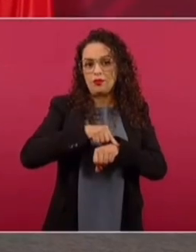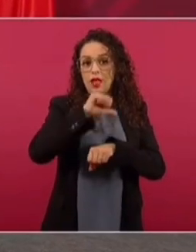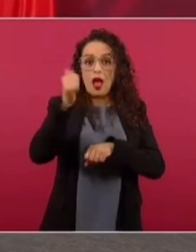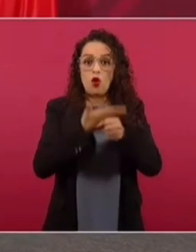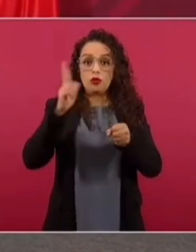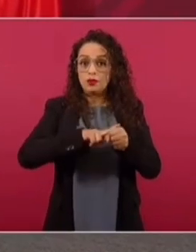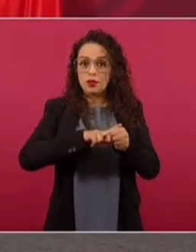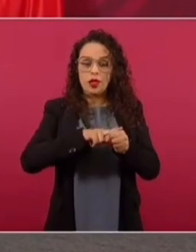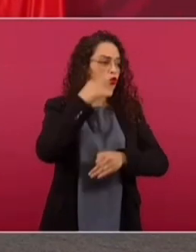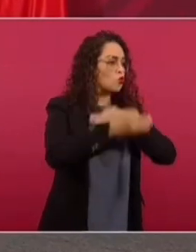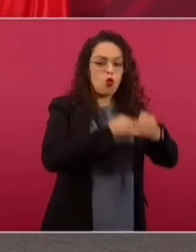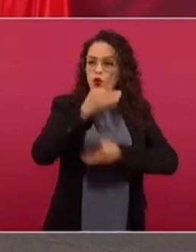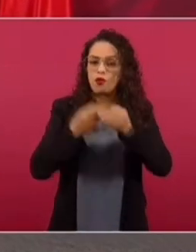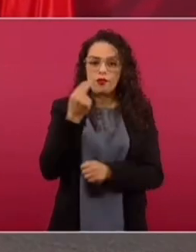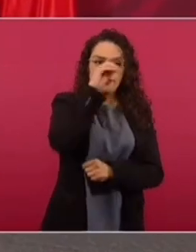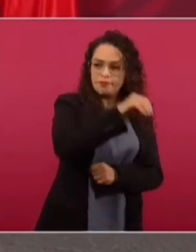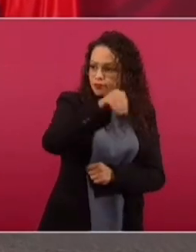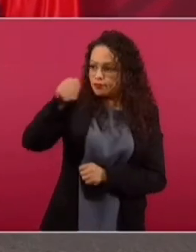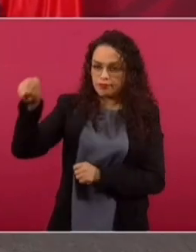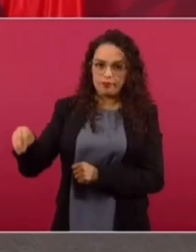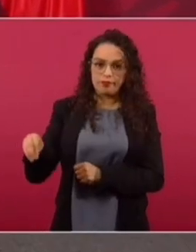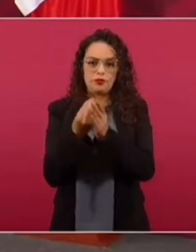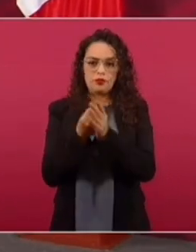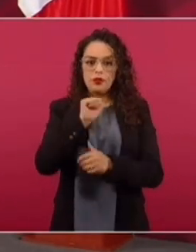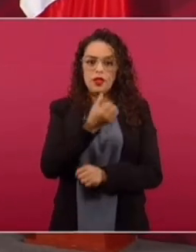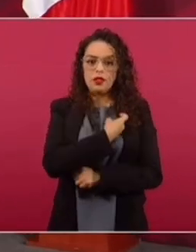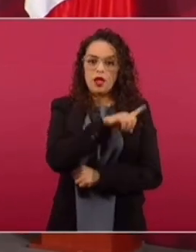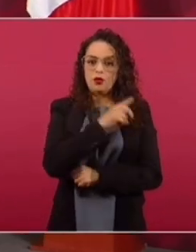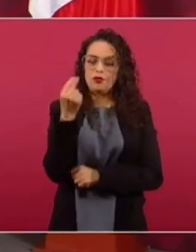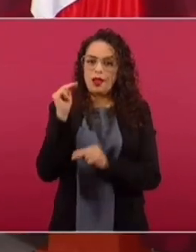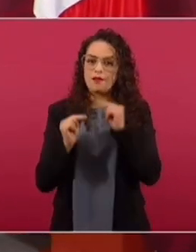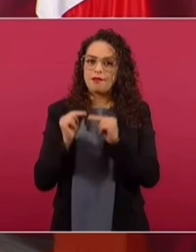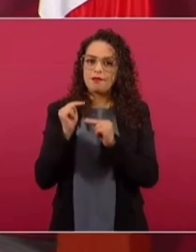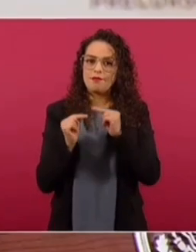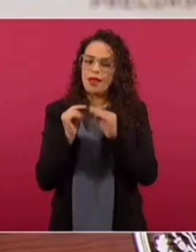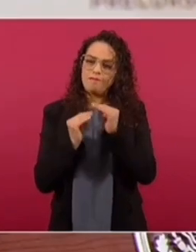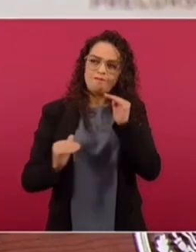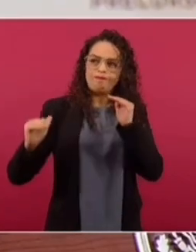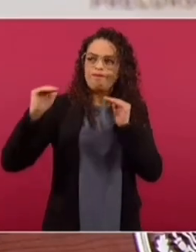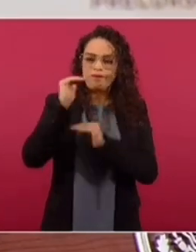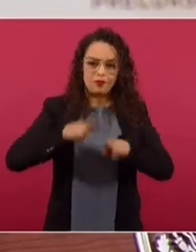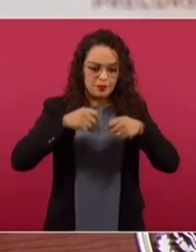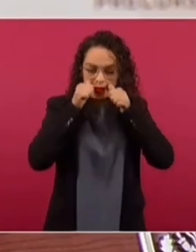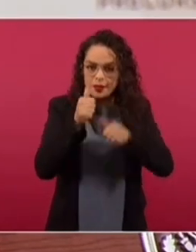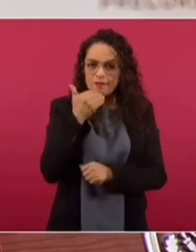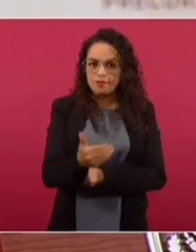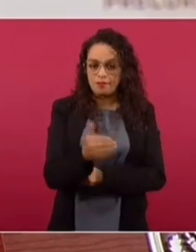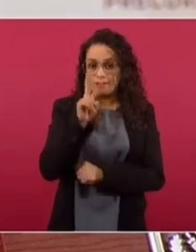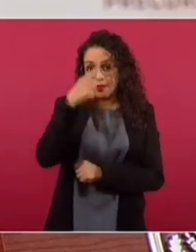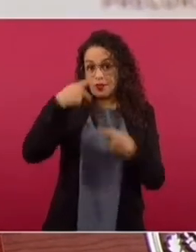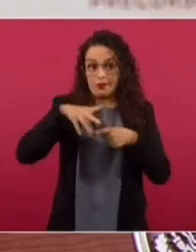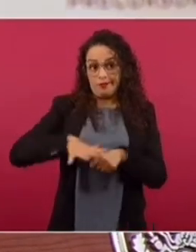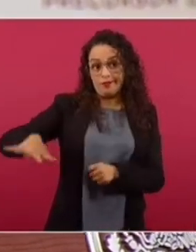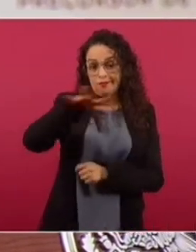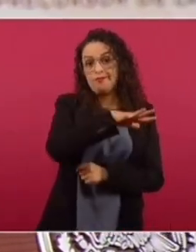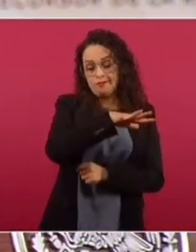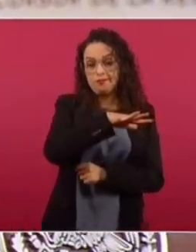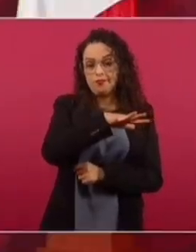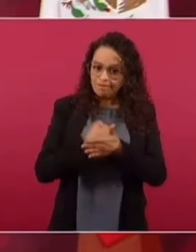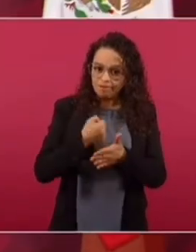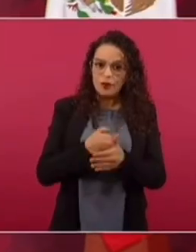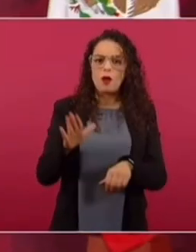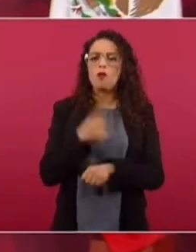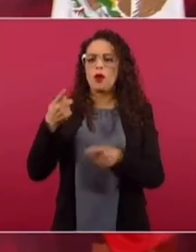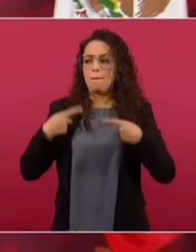hospitales. Mi compromiso es que tengamos un sistema de salud de primera, como lo merece la gente. Y es todo un desafío porque estos